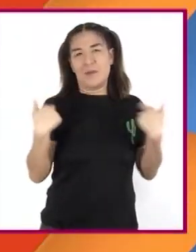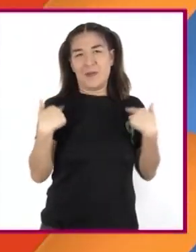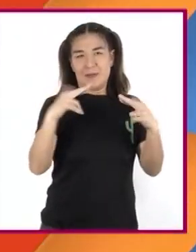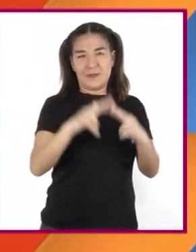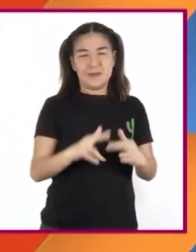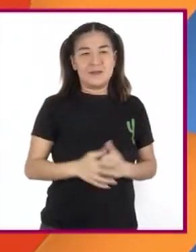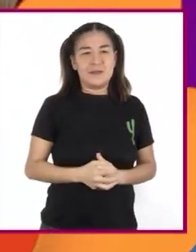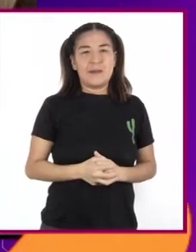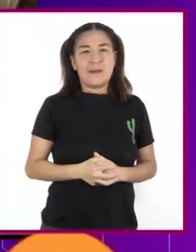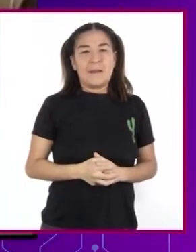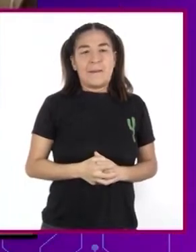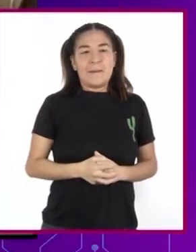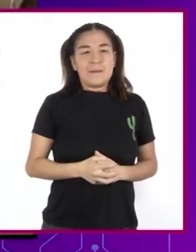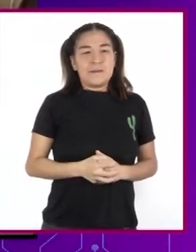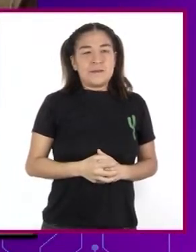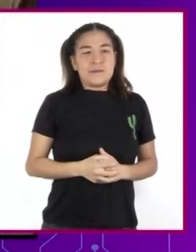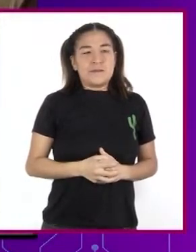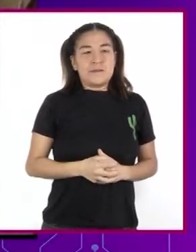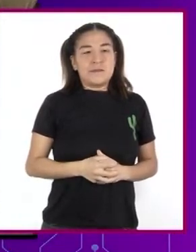¡Hey,